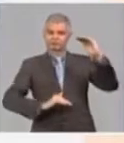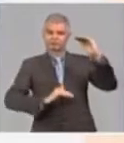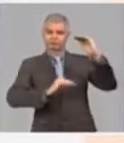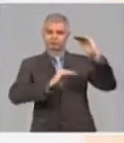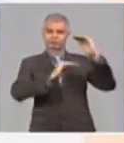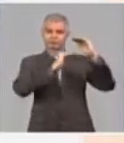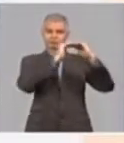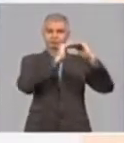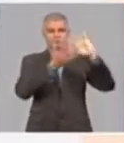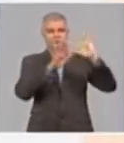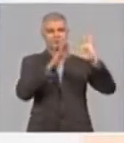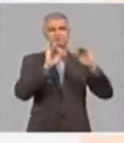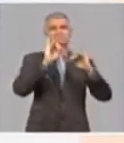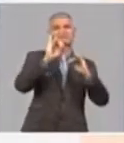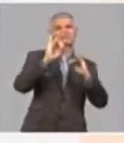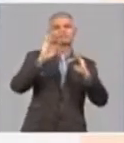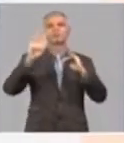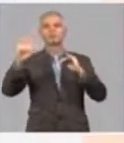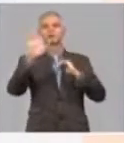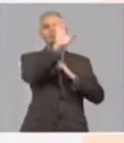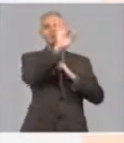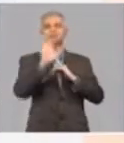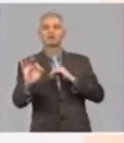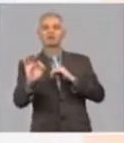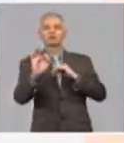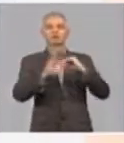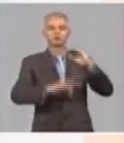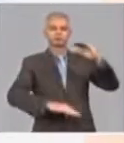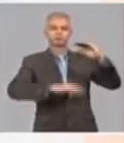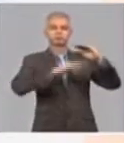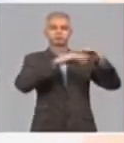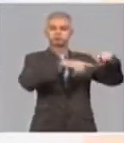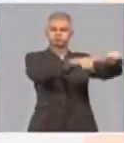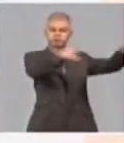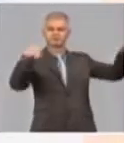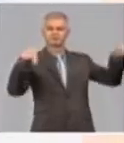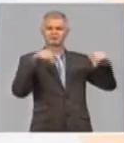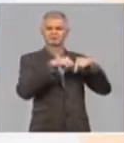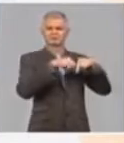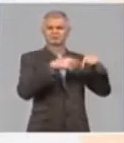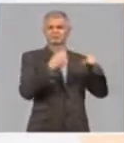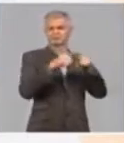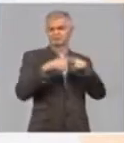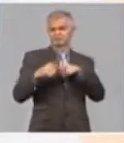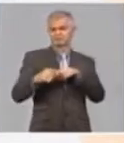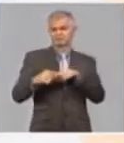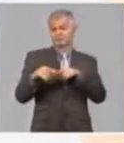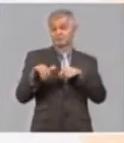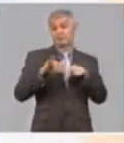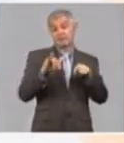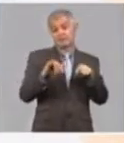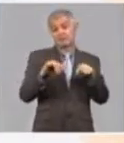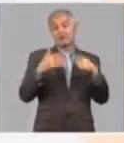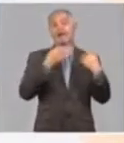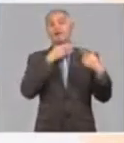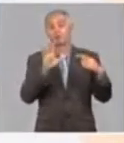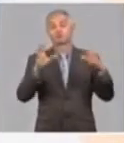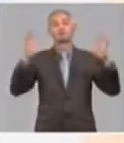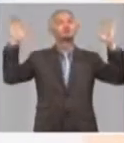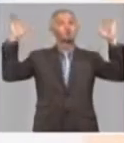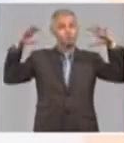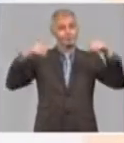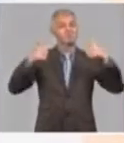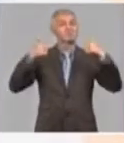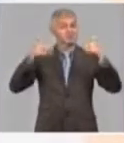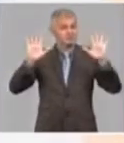el 74% del total de la lluvia cuando se producen los indicadores como lo tenemos previsto, cuando es un comportamiento